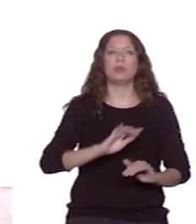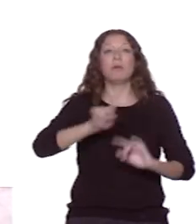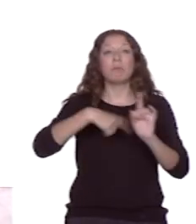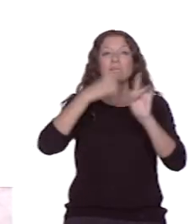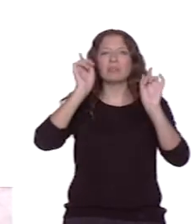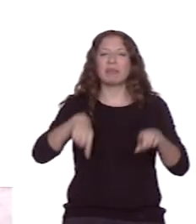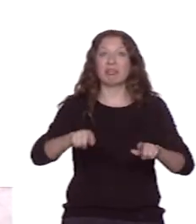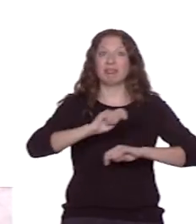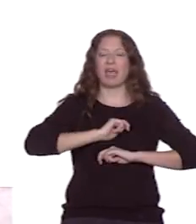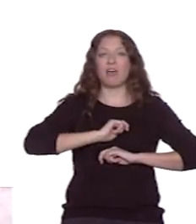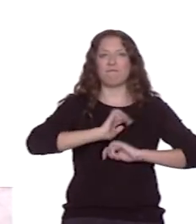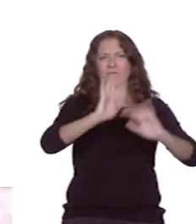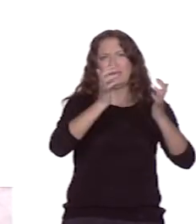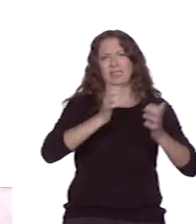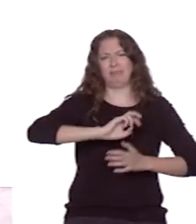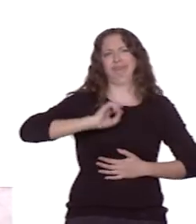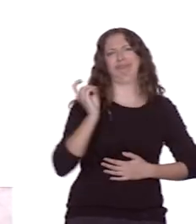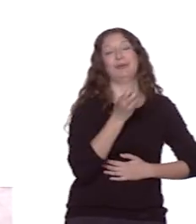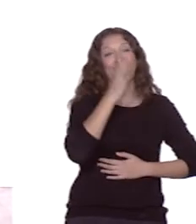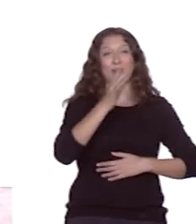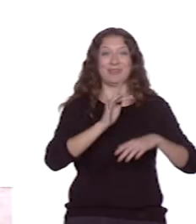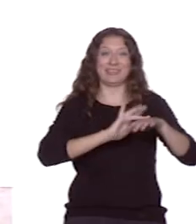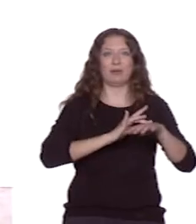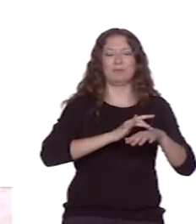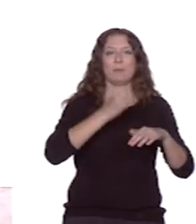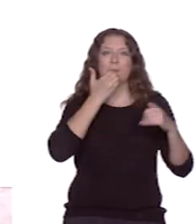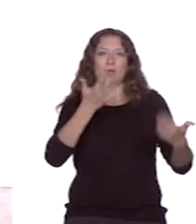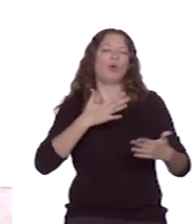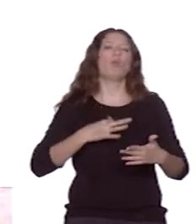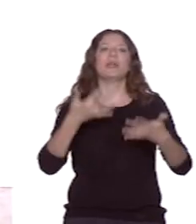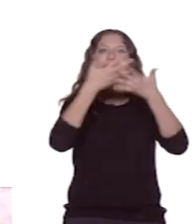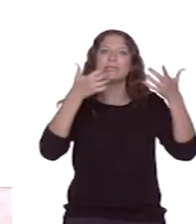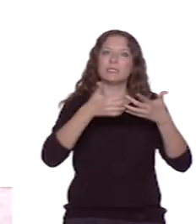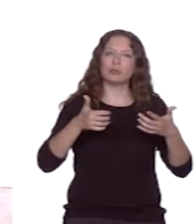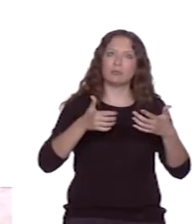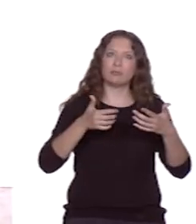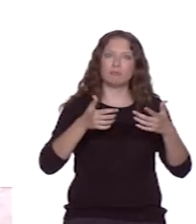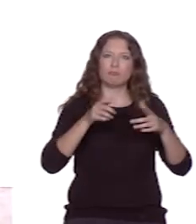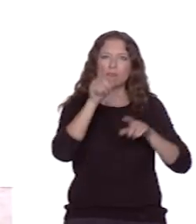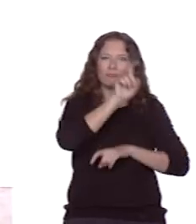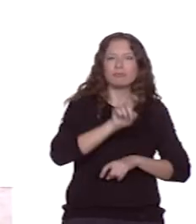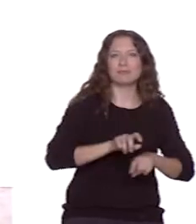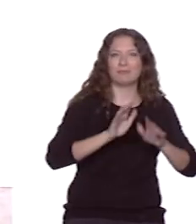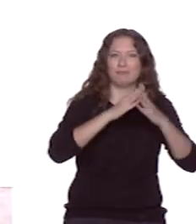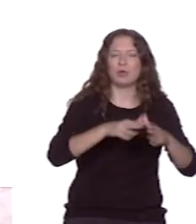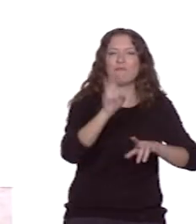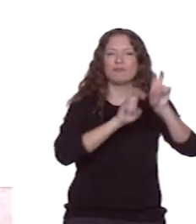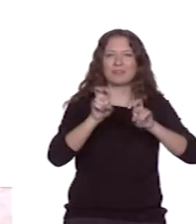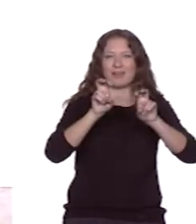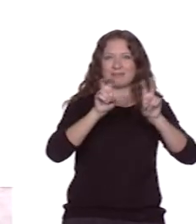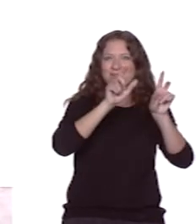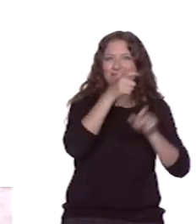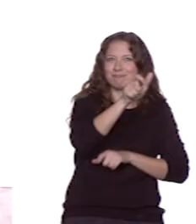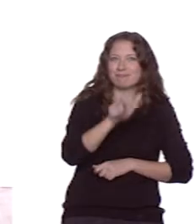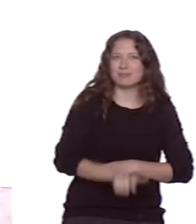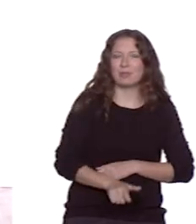ventajas de lo digital, como por ejemplo, poder navegar por un texto, buscar términos, almacenar miles de libros, etc.